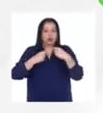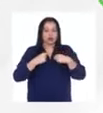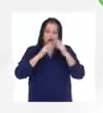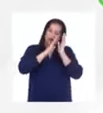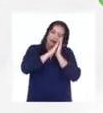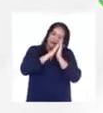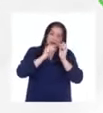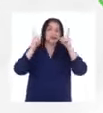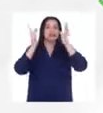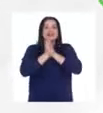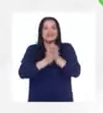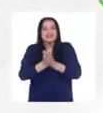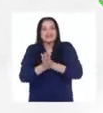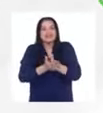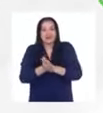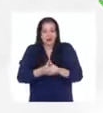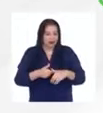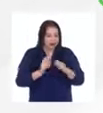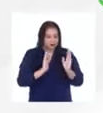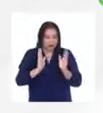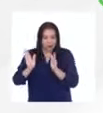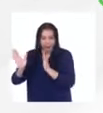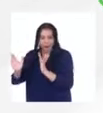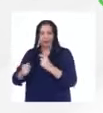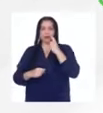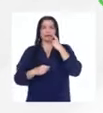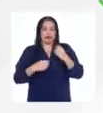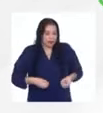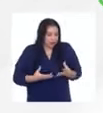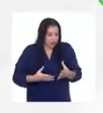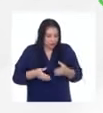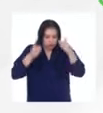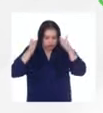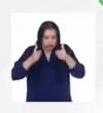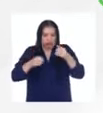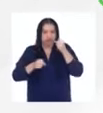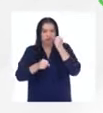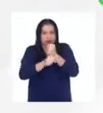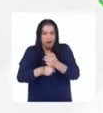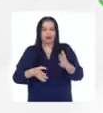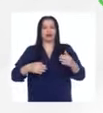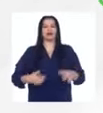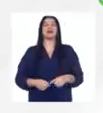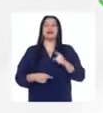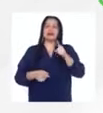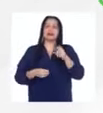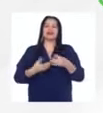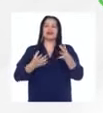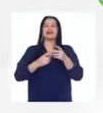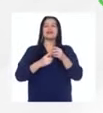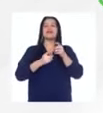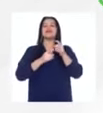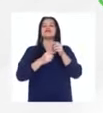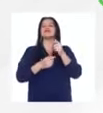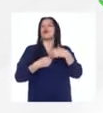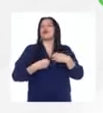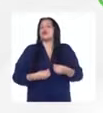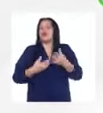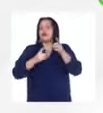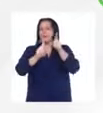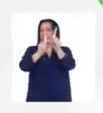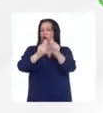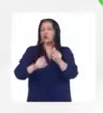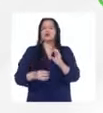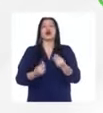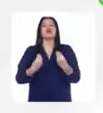levantar con esas ganas de organizarme bien de poner la disciplina y eso les dejaría con esa pregunta de cuál es o cómo